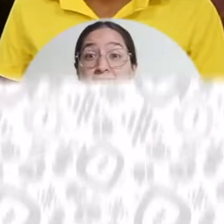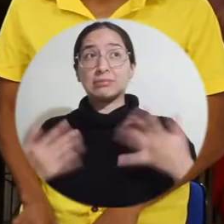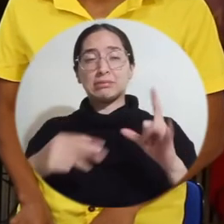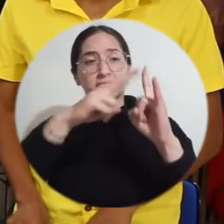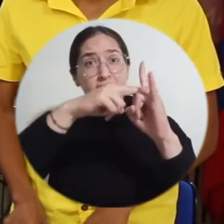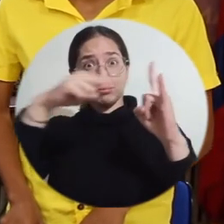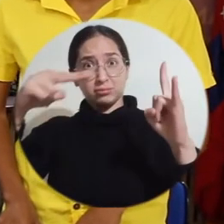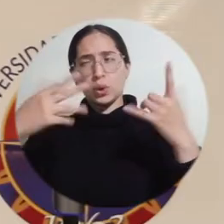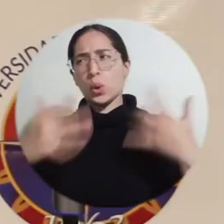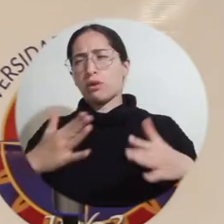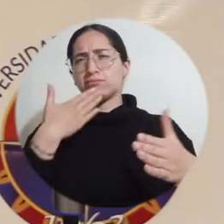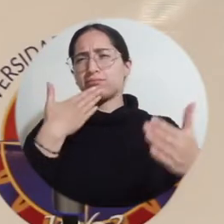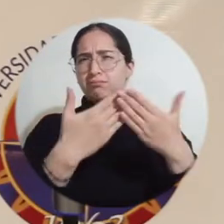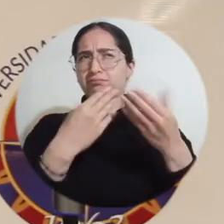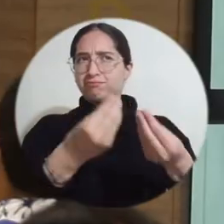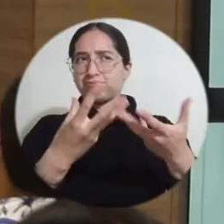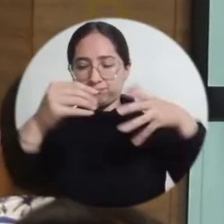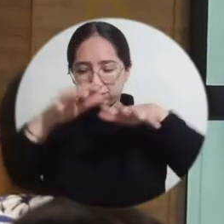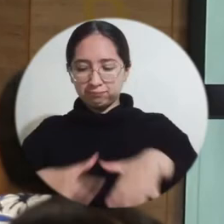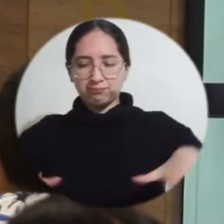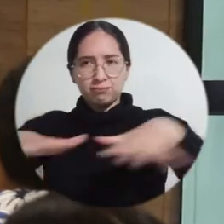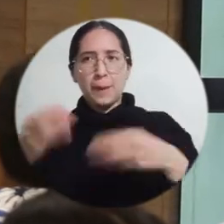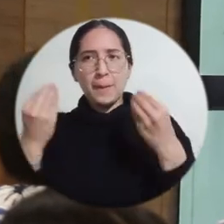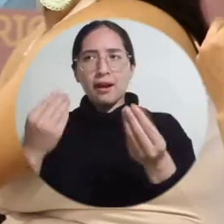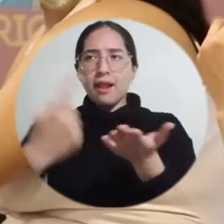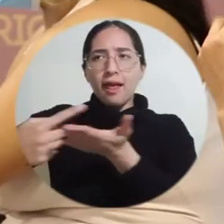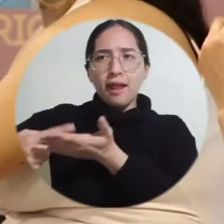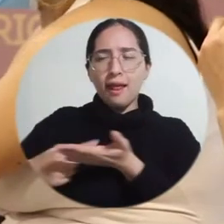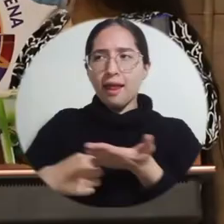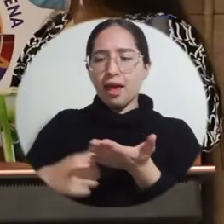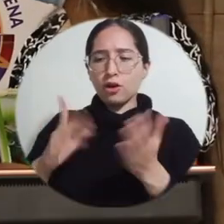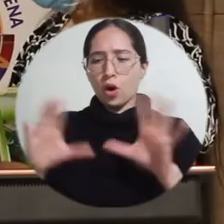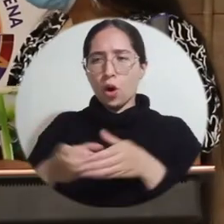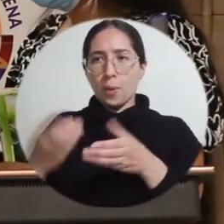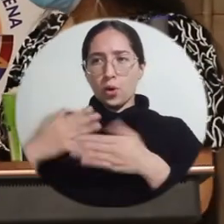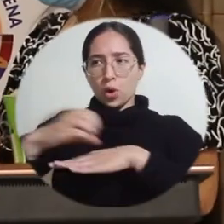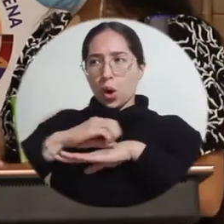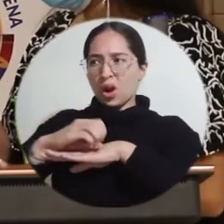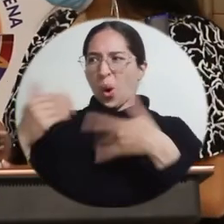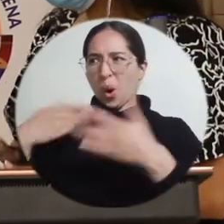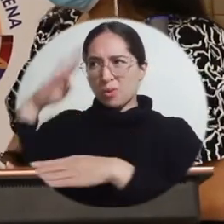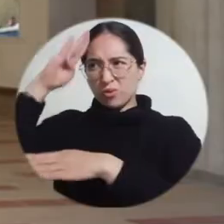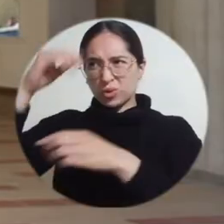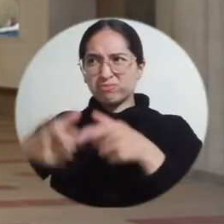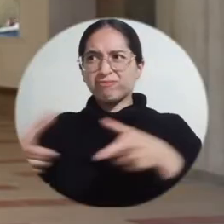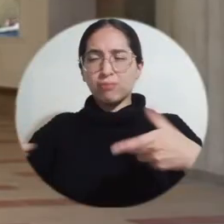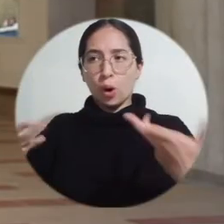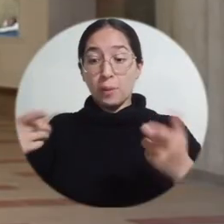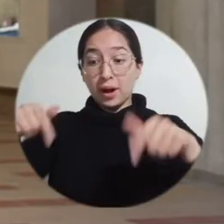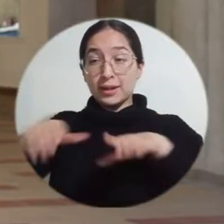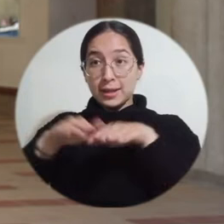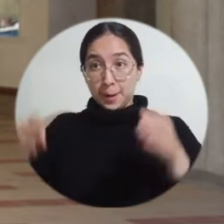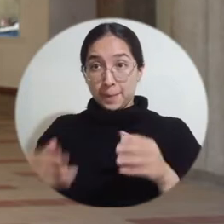Le agradecemos mucho a la Universidad del Magdalena por brindarnos este espacio para discutir el futuro de nuestra organización. Tenemos mesas de